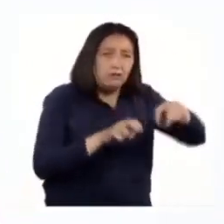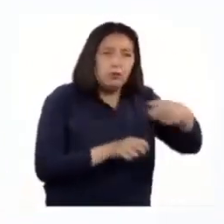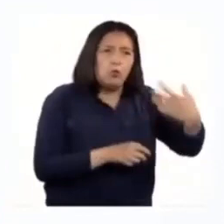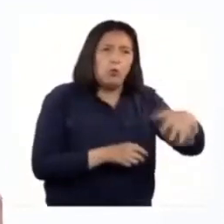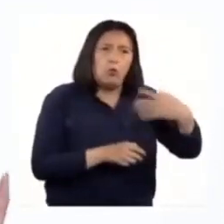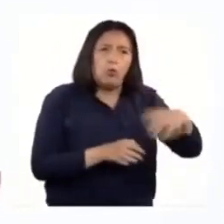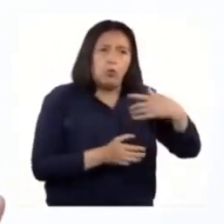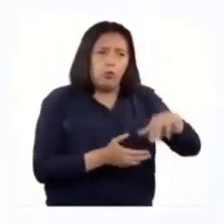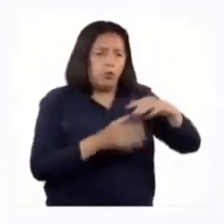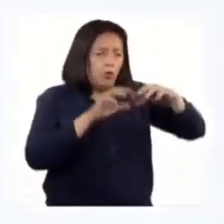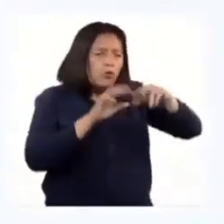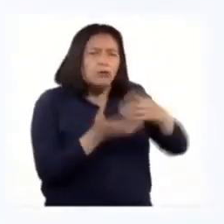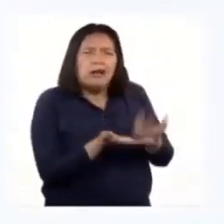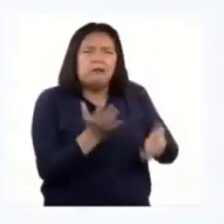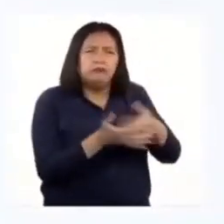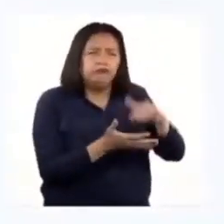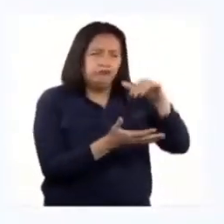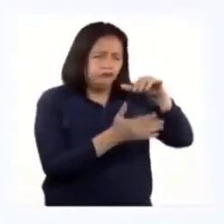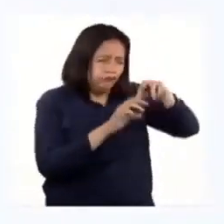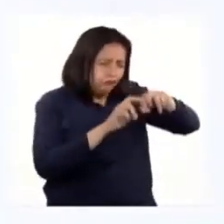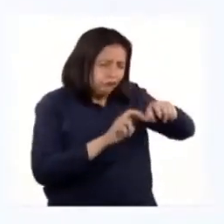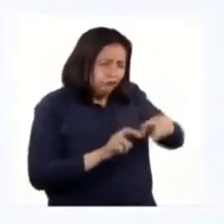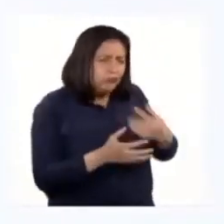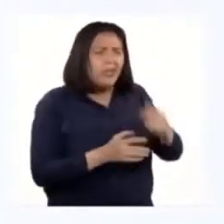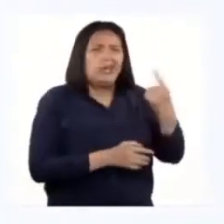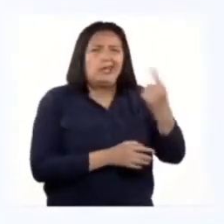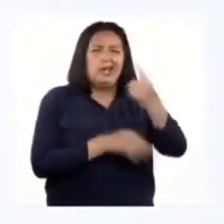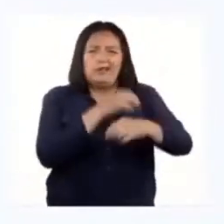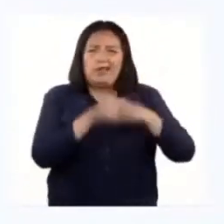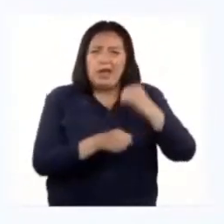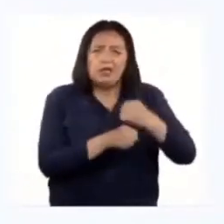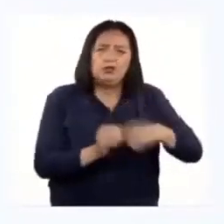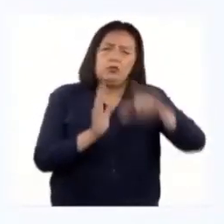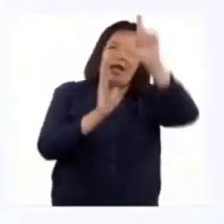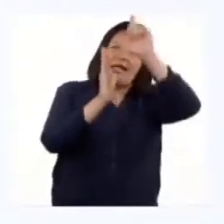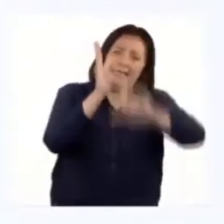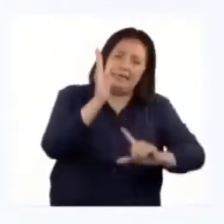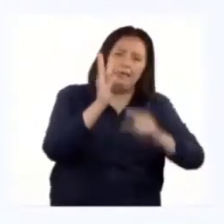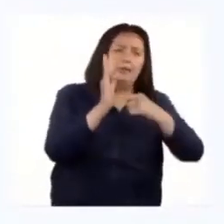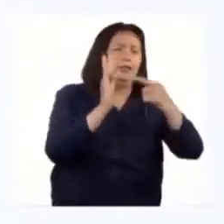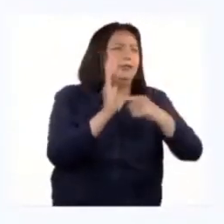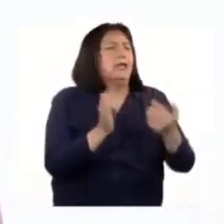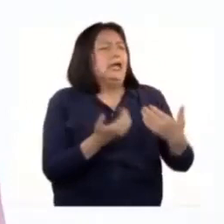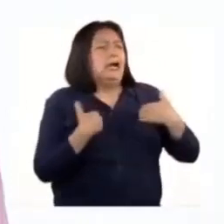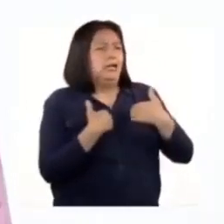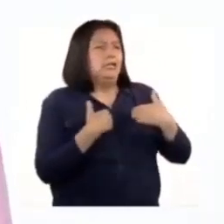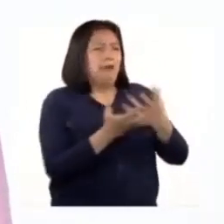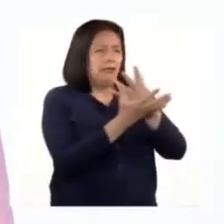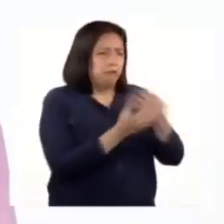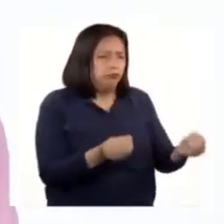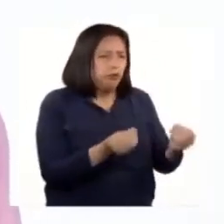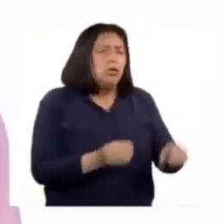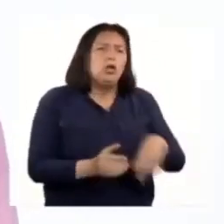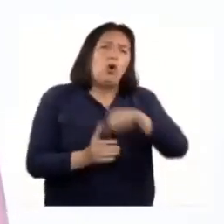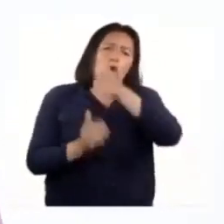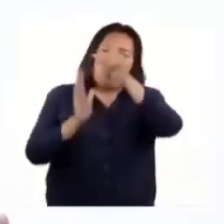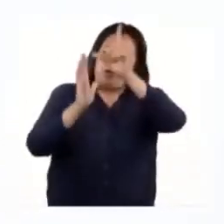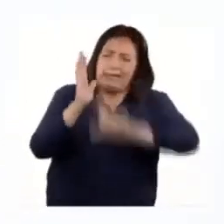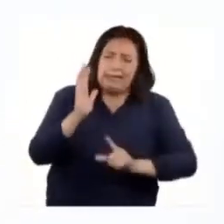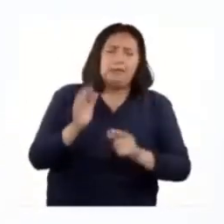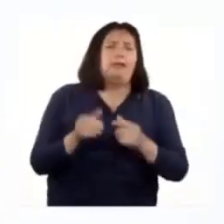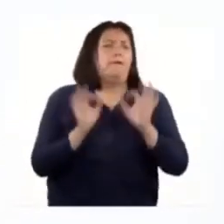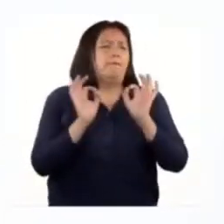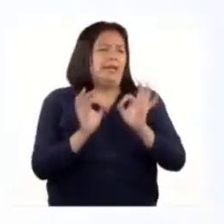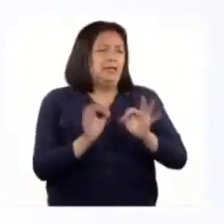muchos estudios y, cada año, elaboran una lista de los animales extintos y en peligro de extinción